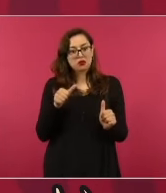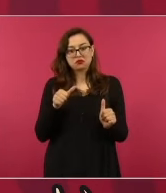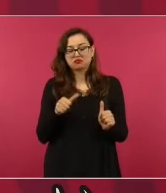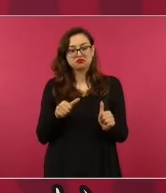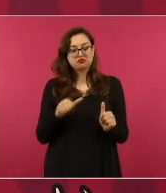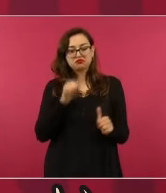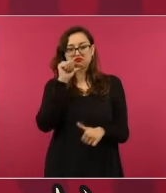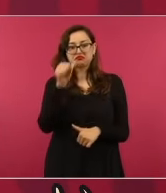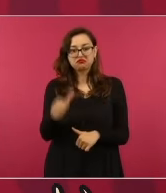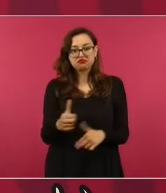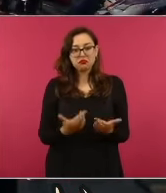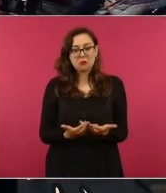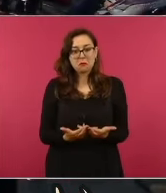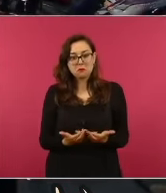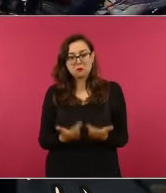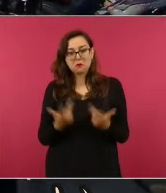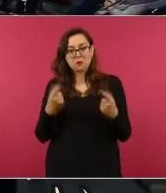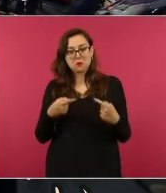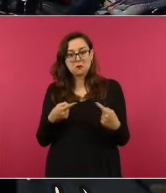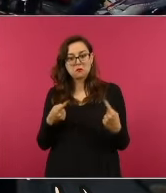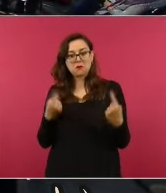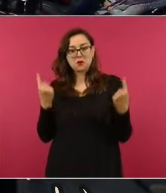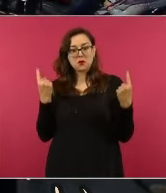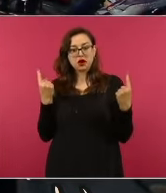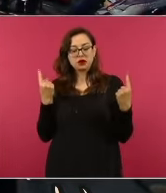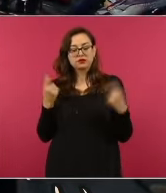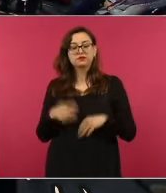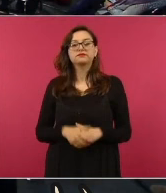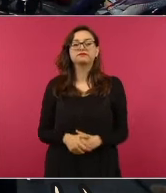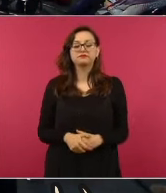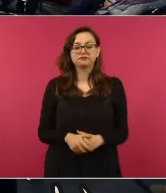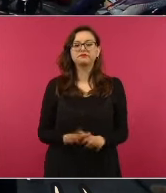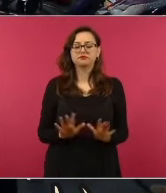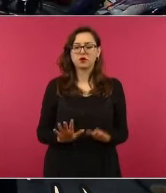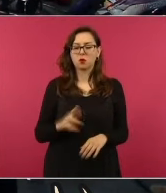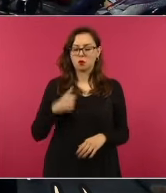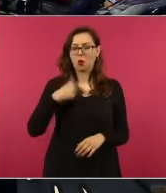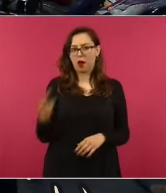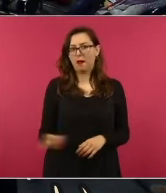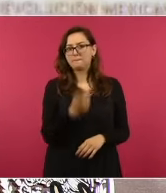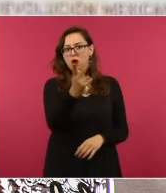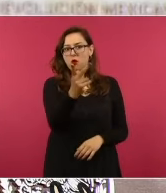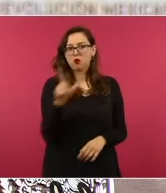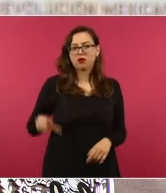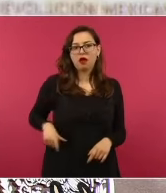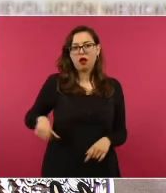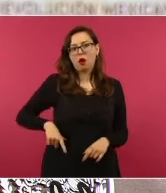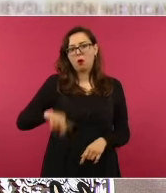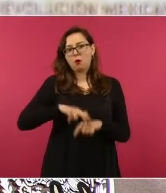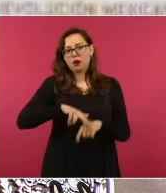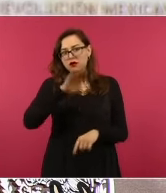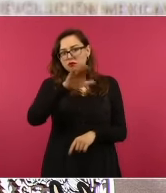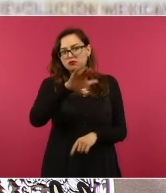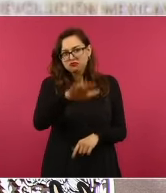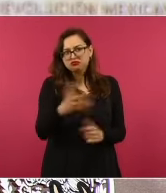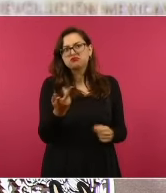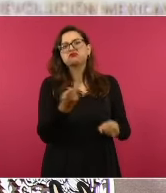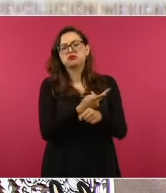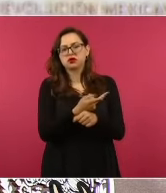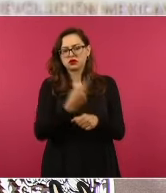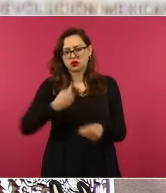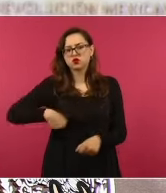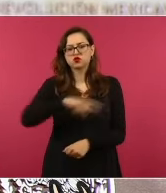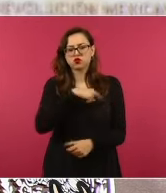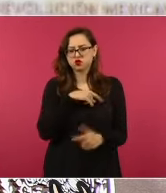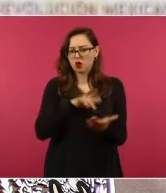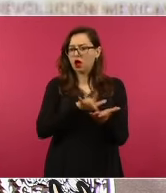Hay que ver qué va a hacer el gobernador, tiene nuestro apoyo. La propuesta nuestra